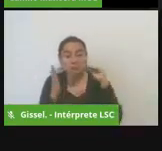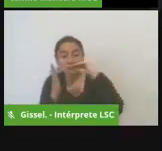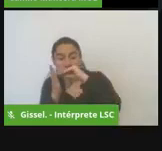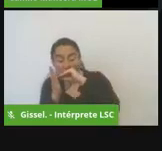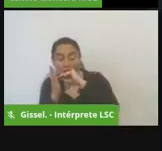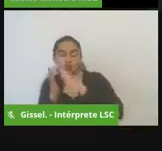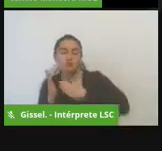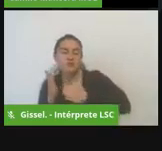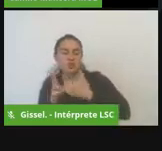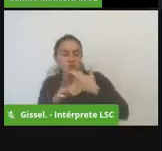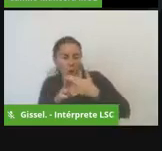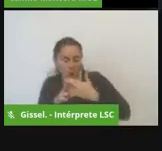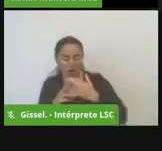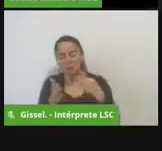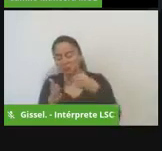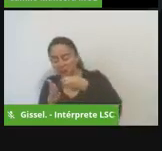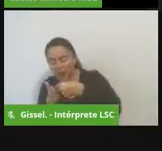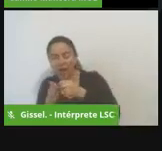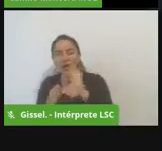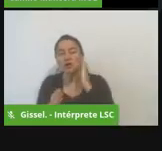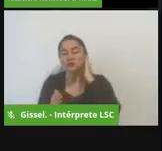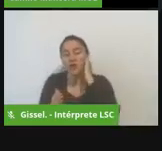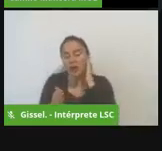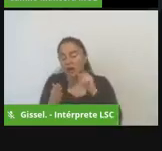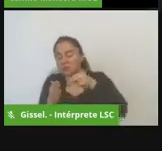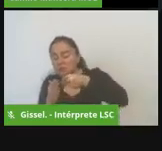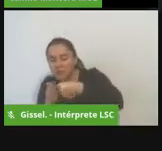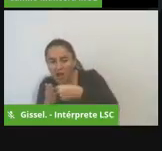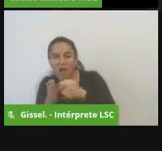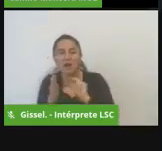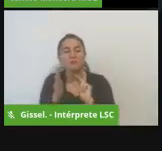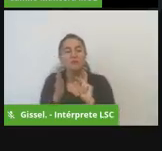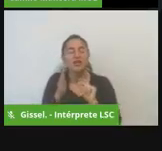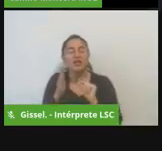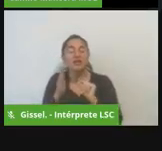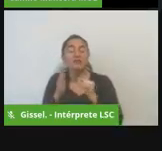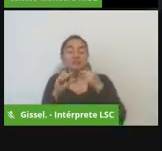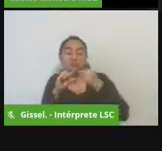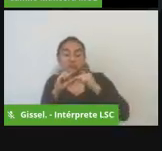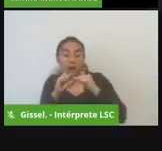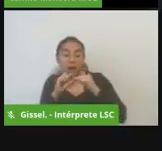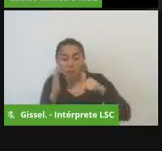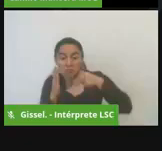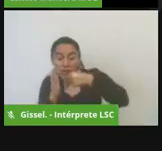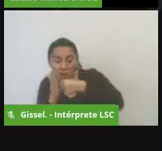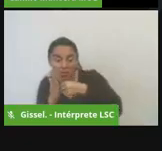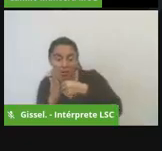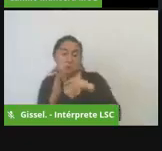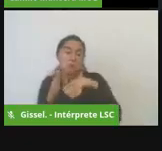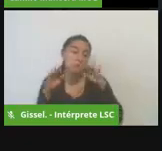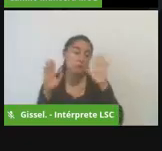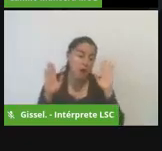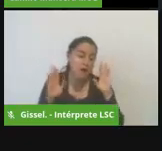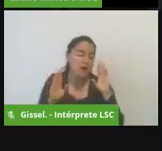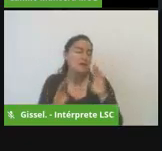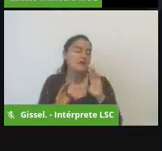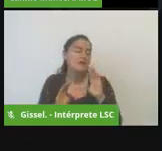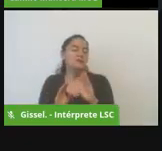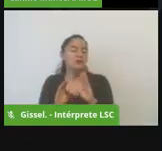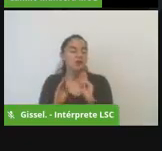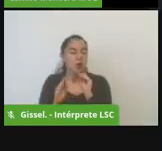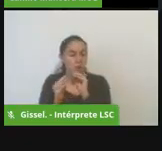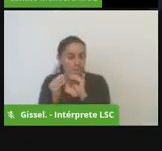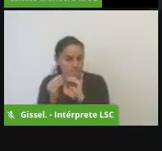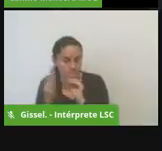nombre su teléfono celular o su correo electrónico ustedes van a tener la oportunidad y la posibilidad de complementar la